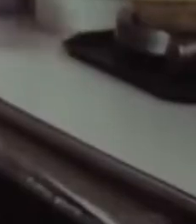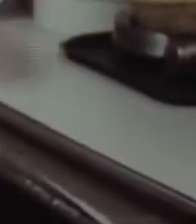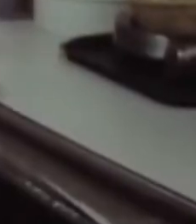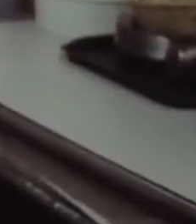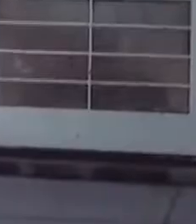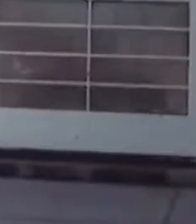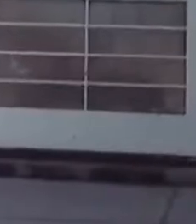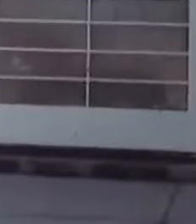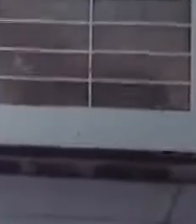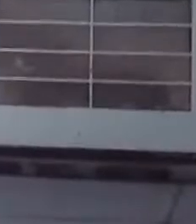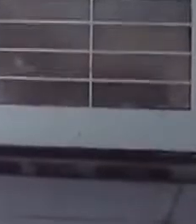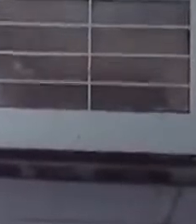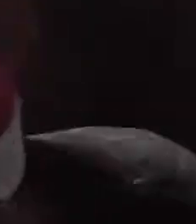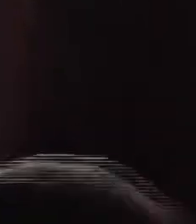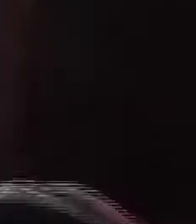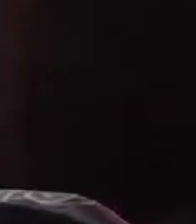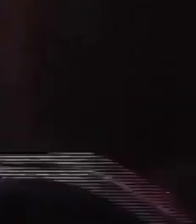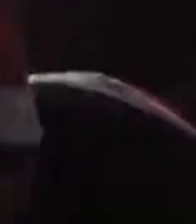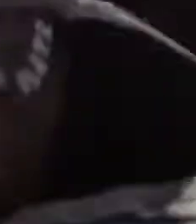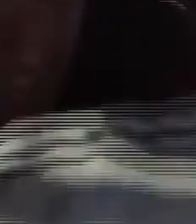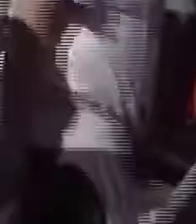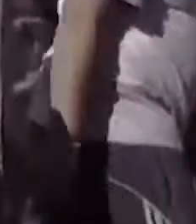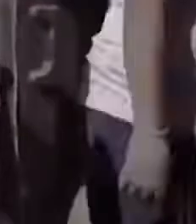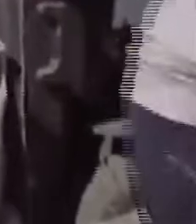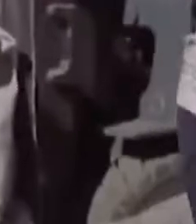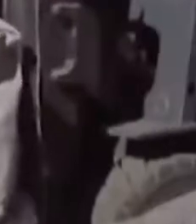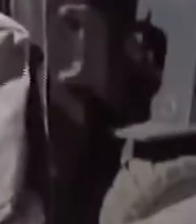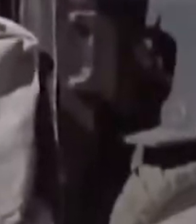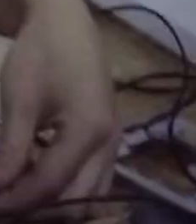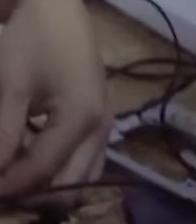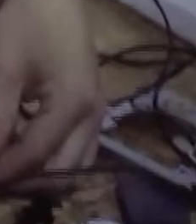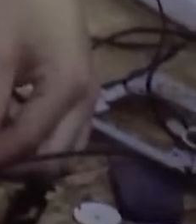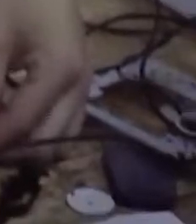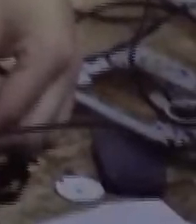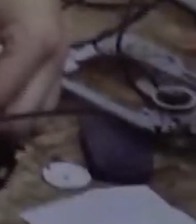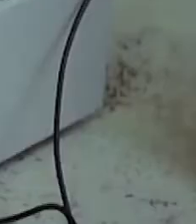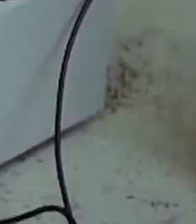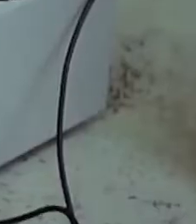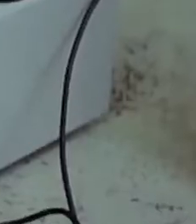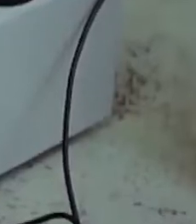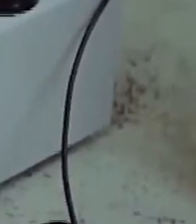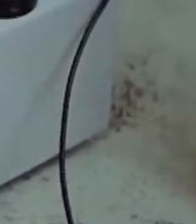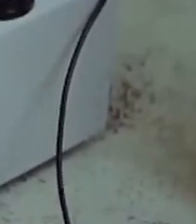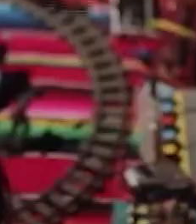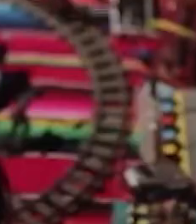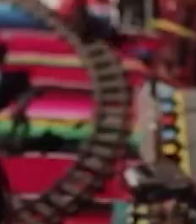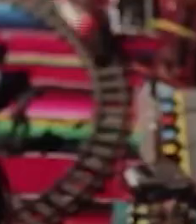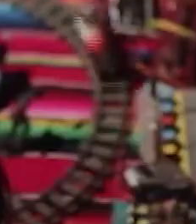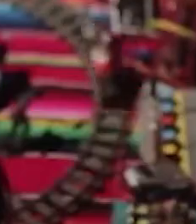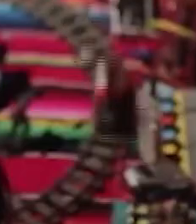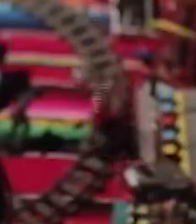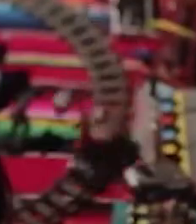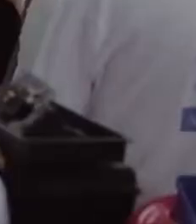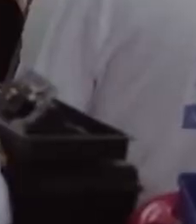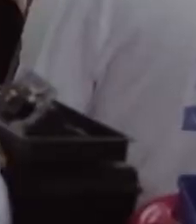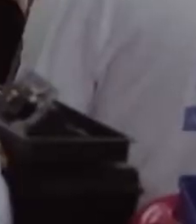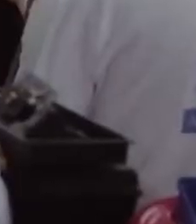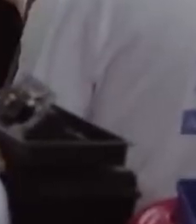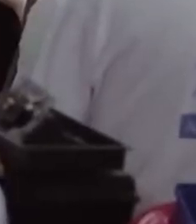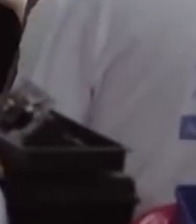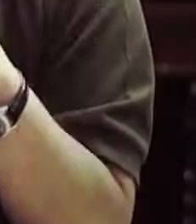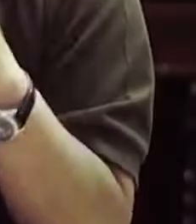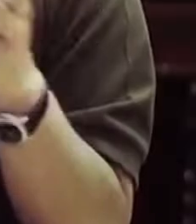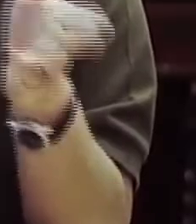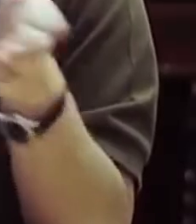La cadena Señal U de Argentina nos trae un programa diferente donde se analiza detrás de cámaras y con